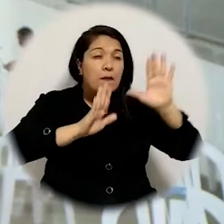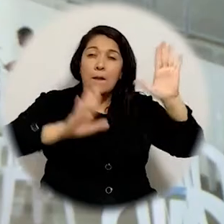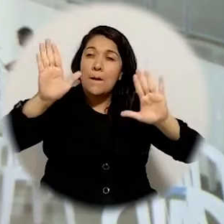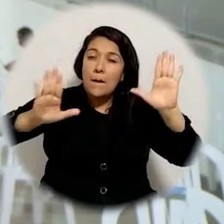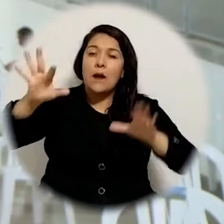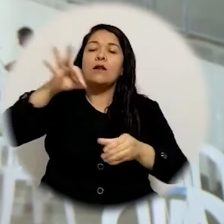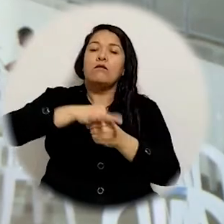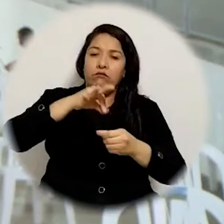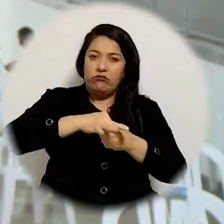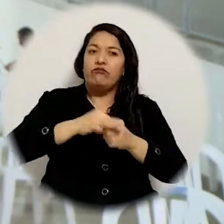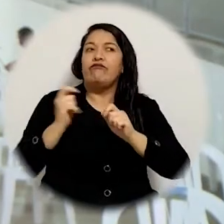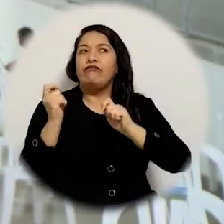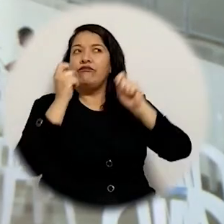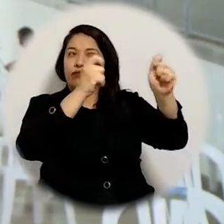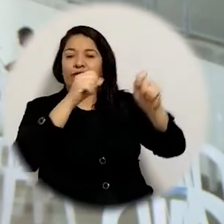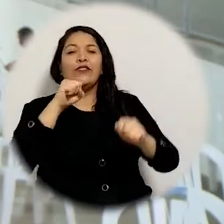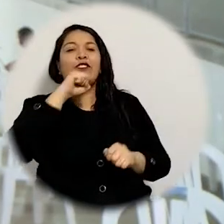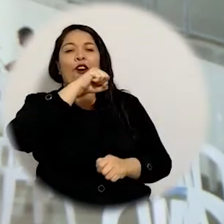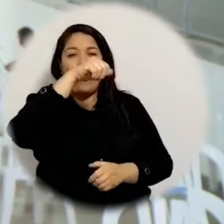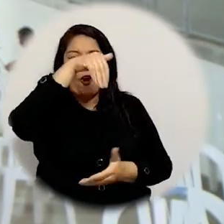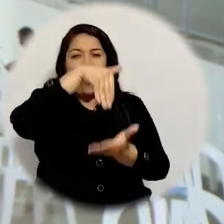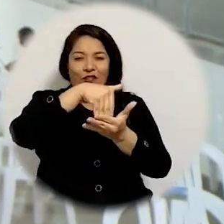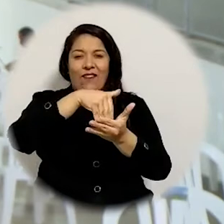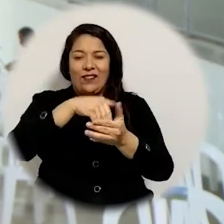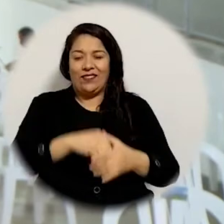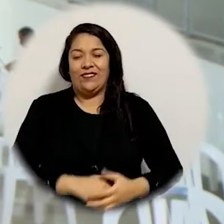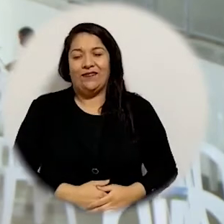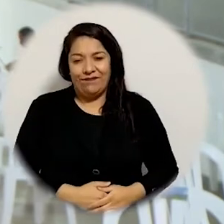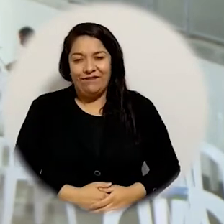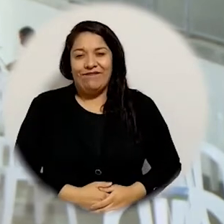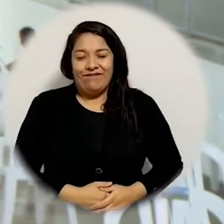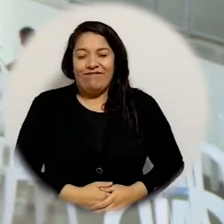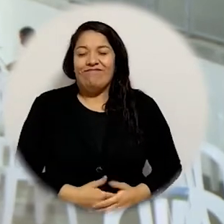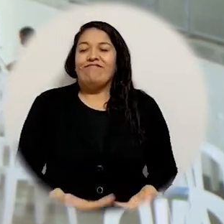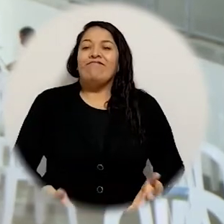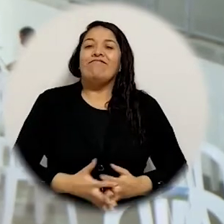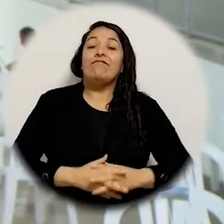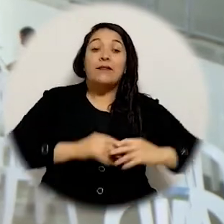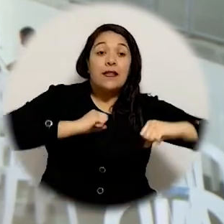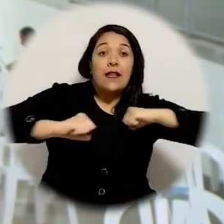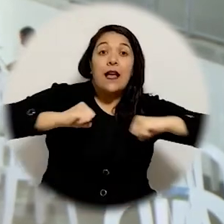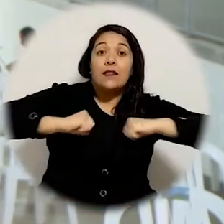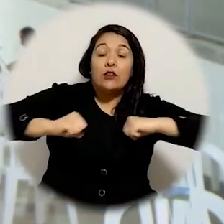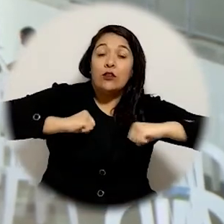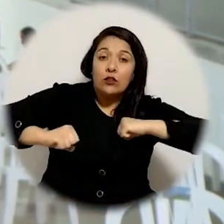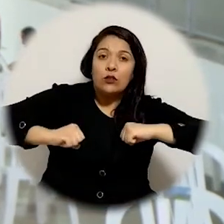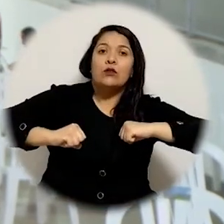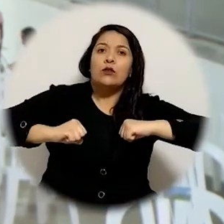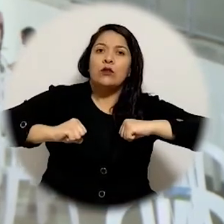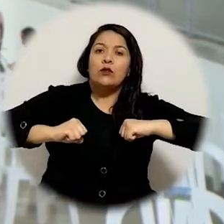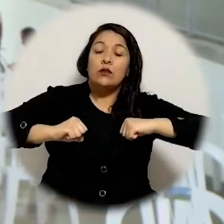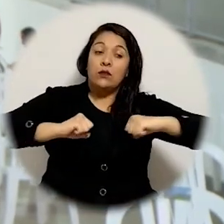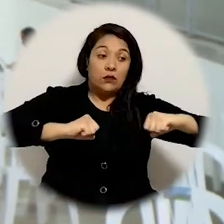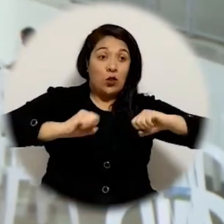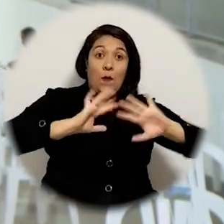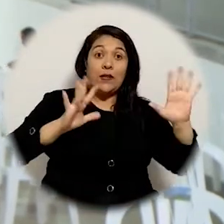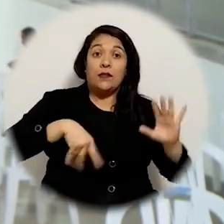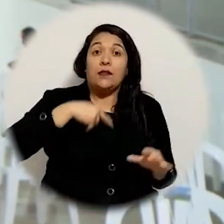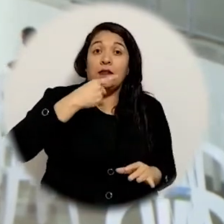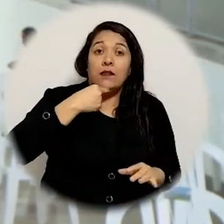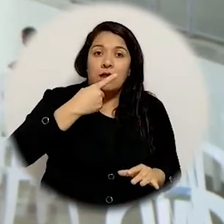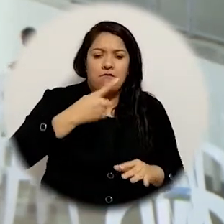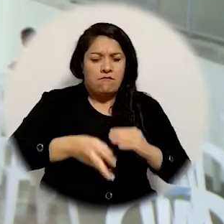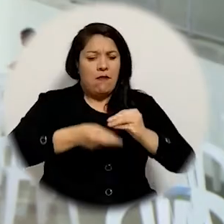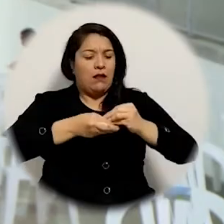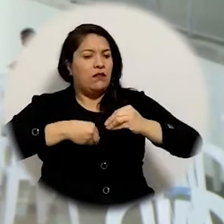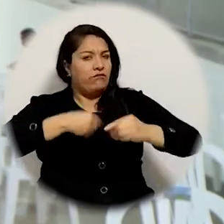en la educación y por supuesto eso yo creo que ha sido ratificado a través de la elección que se hicieron para nuevamente